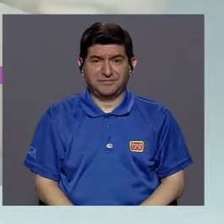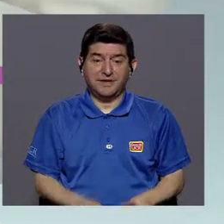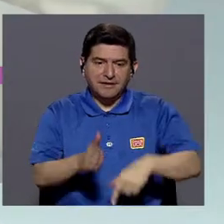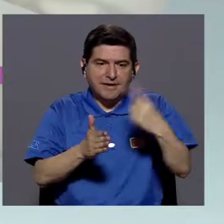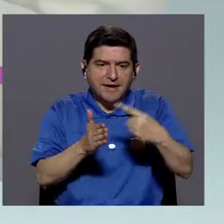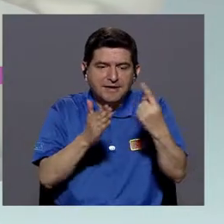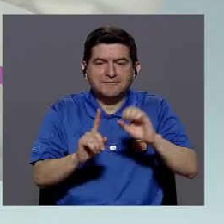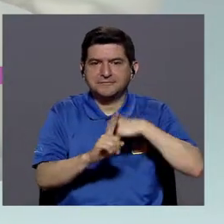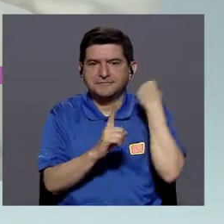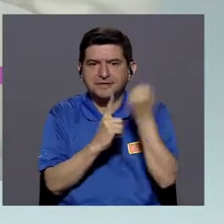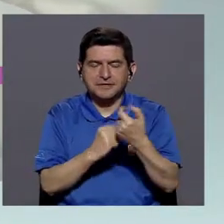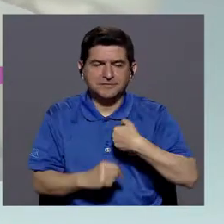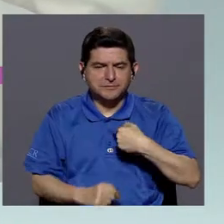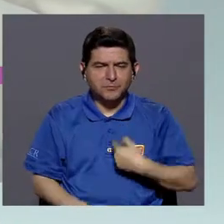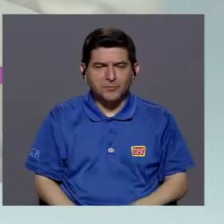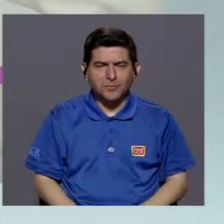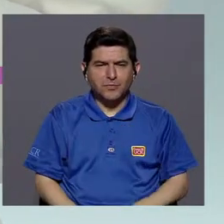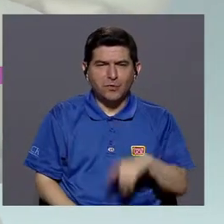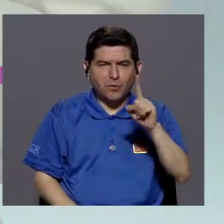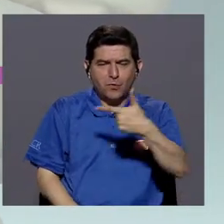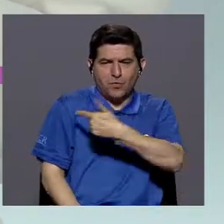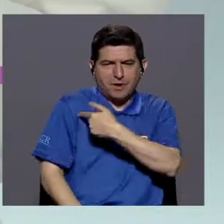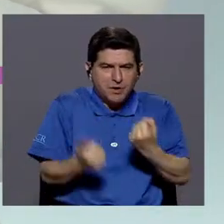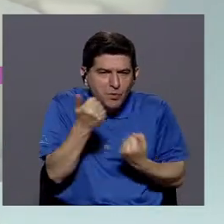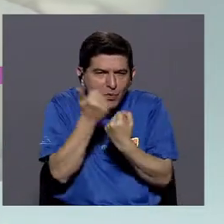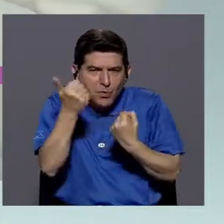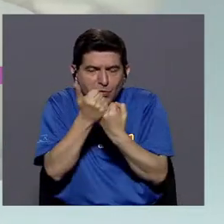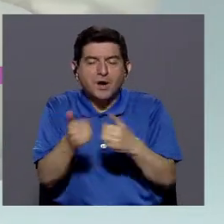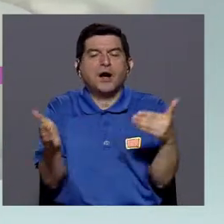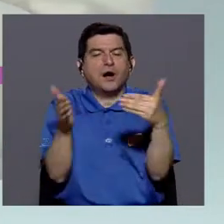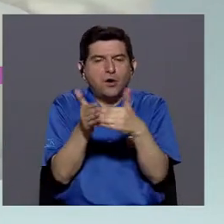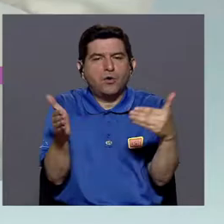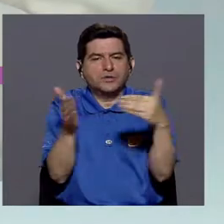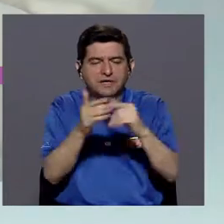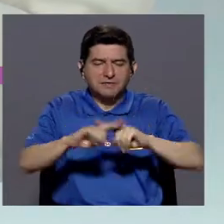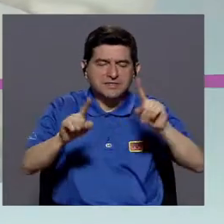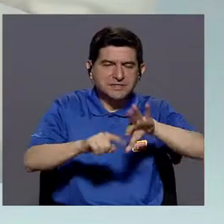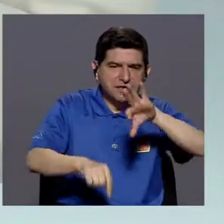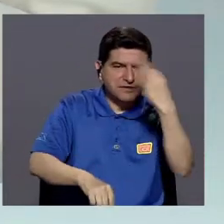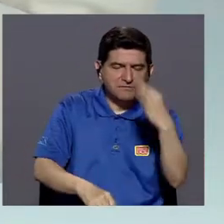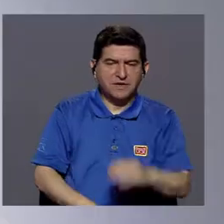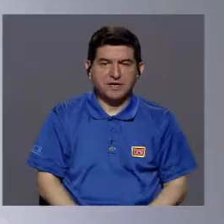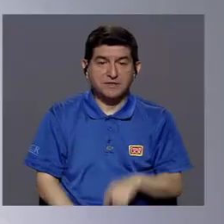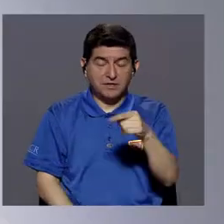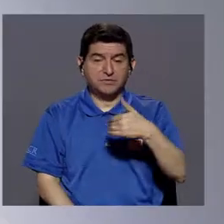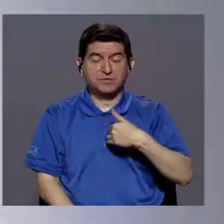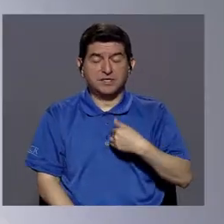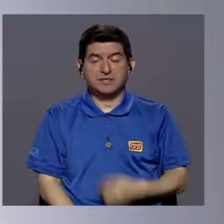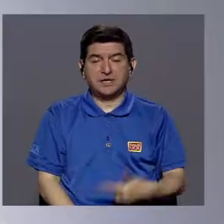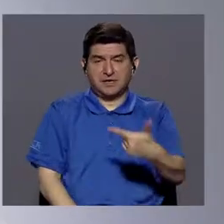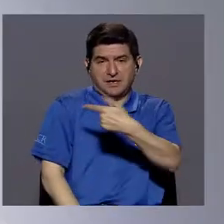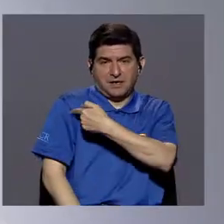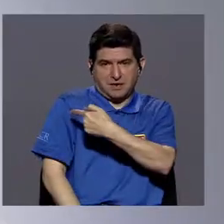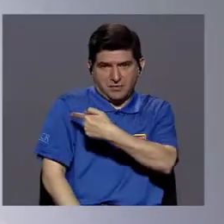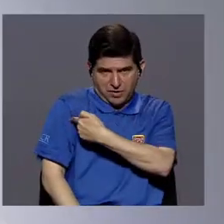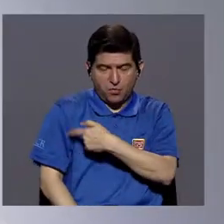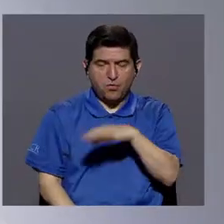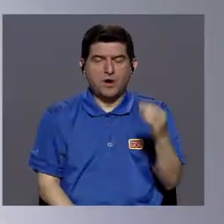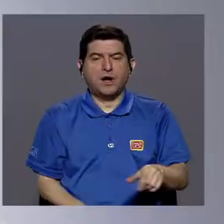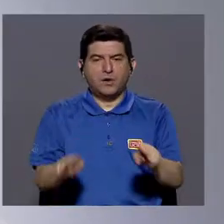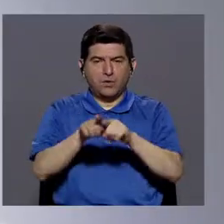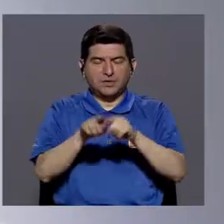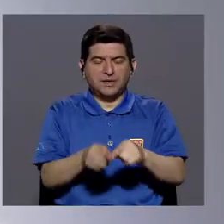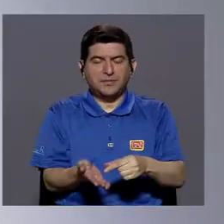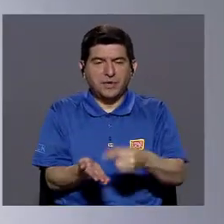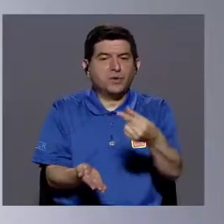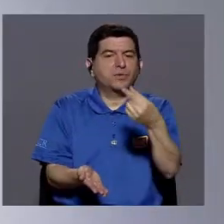personal. Y es a veces cuestión de dar un refuerzo o de volver a vacunar por otra vía, ¿verdad? Porque usted tiene vacunas orales, tiene vacunas